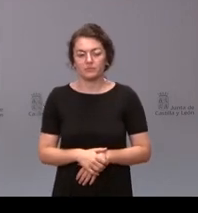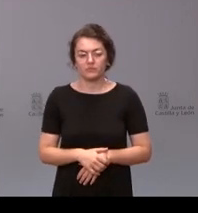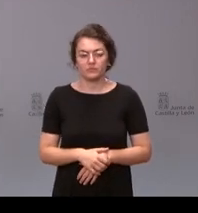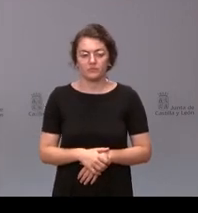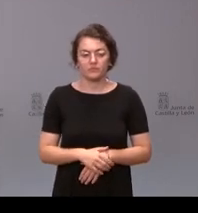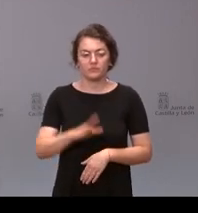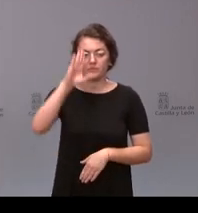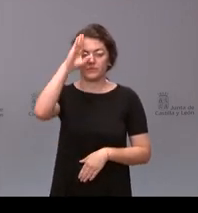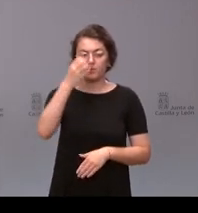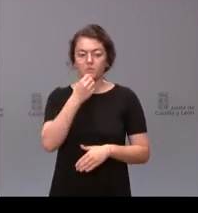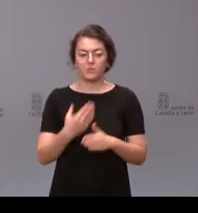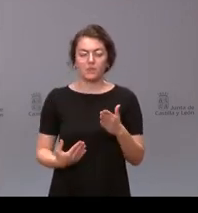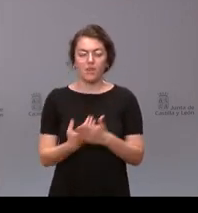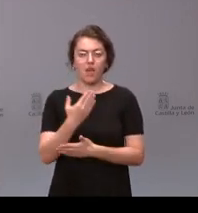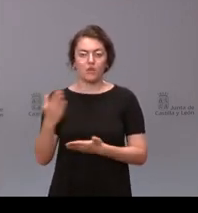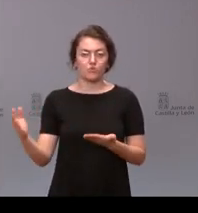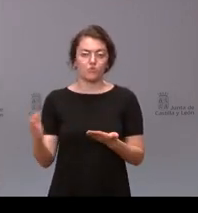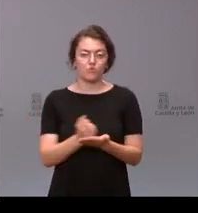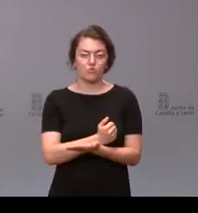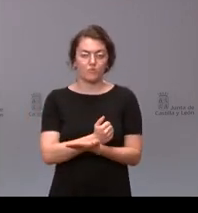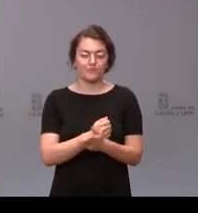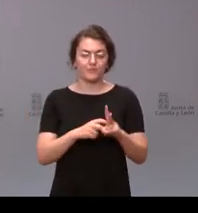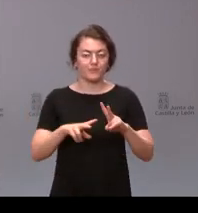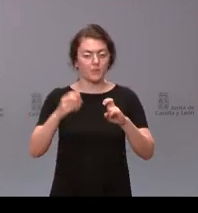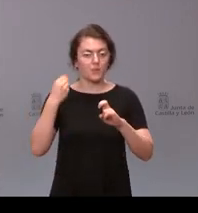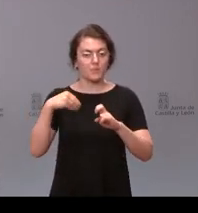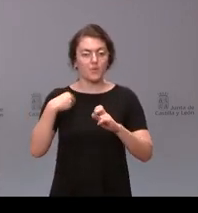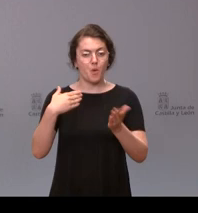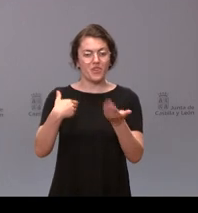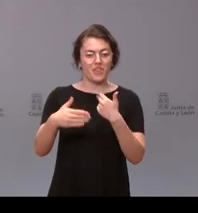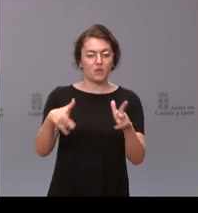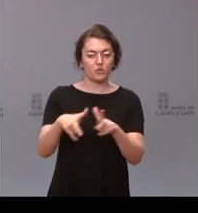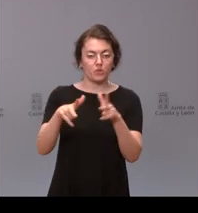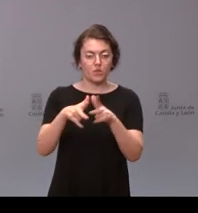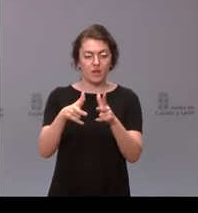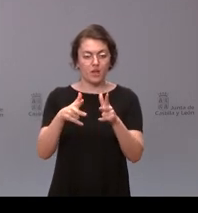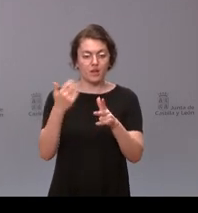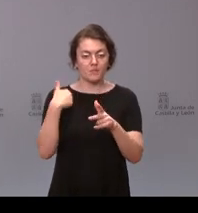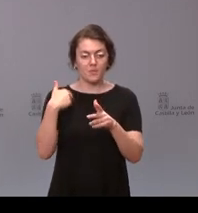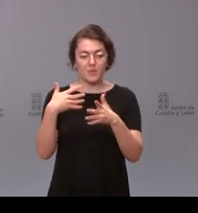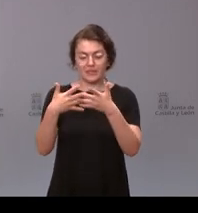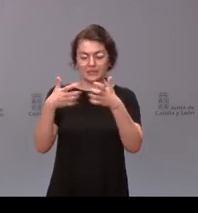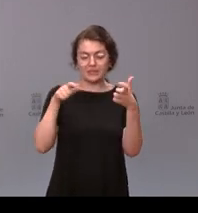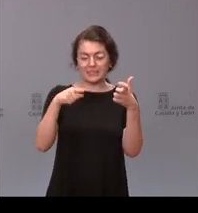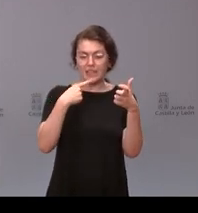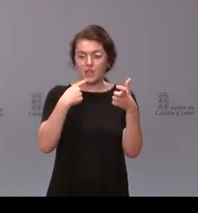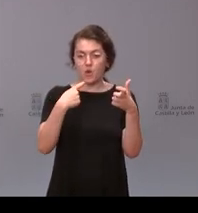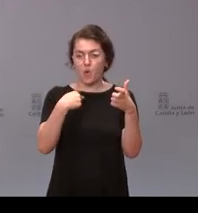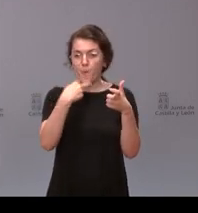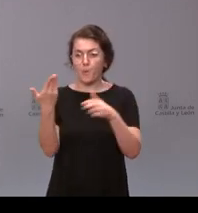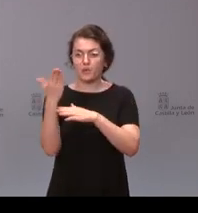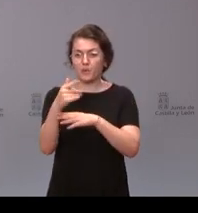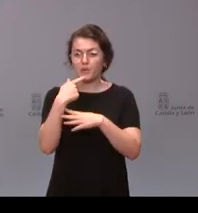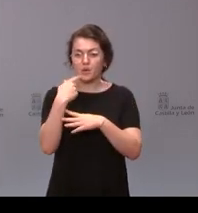Hola, buenos días a todos. Bueno, con respecto al diálogo social, la última frase que pronunció el portavoz fue que iba a haber una